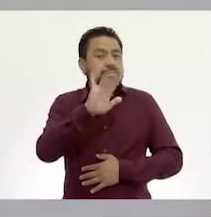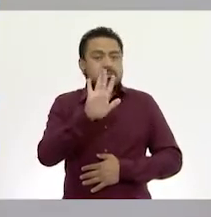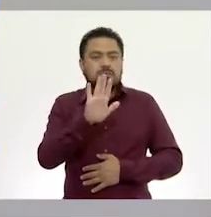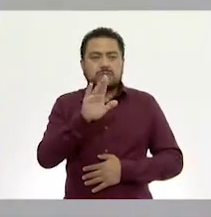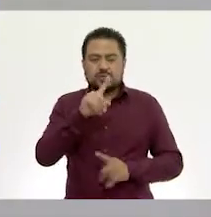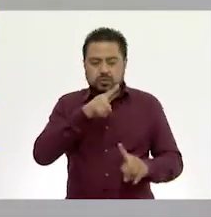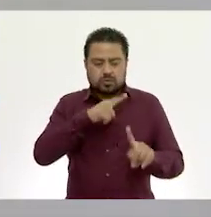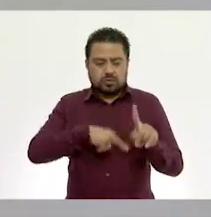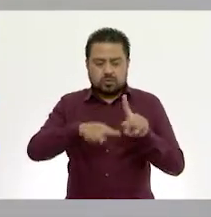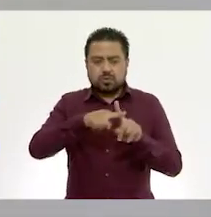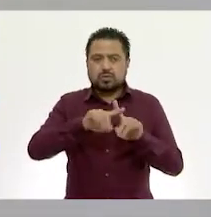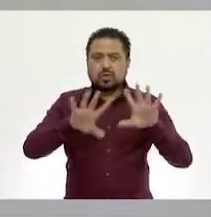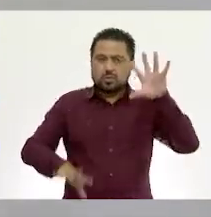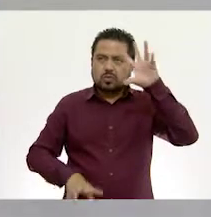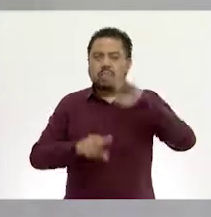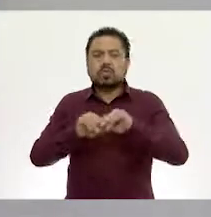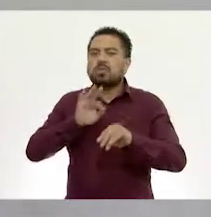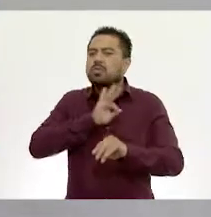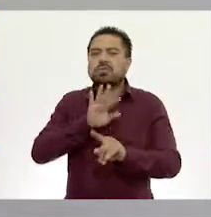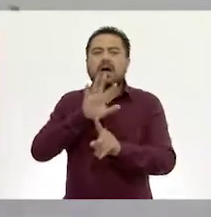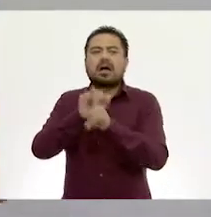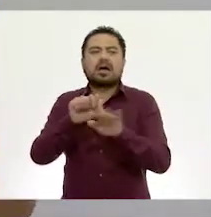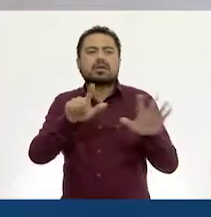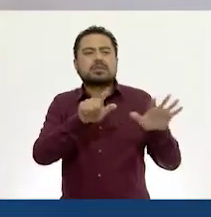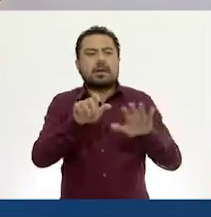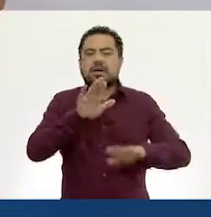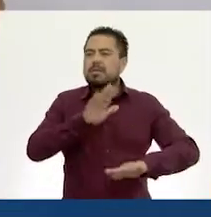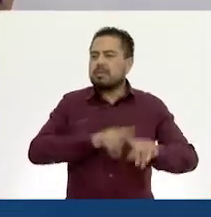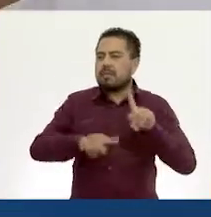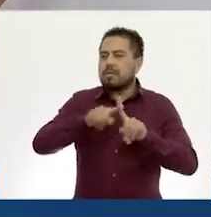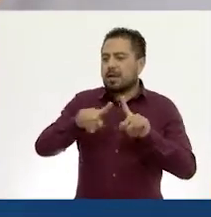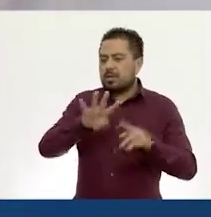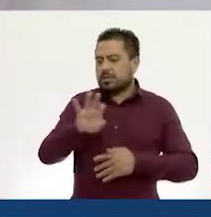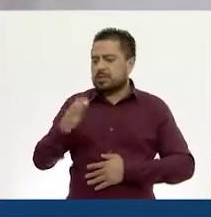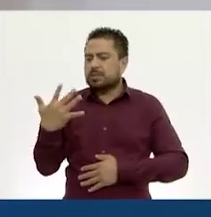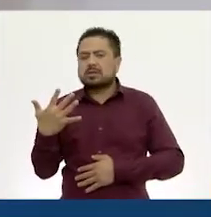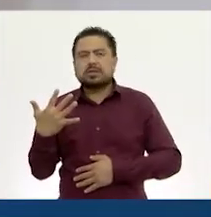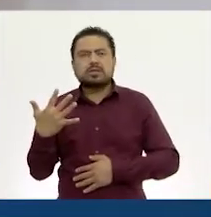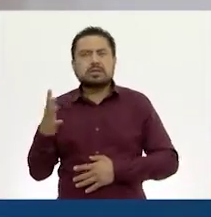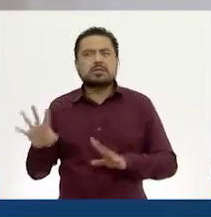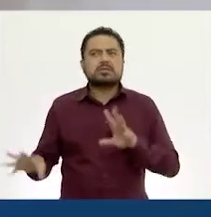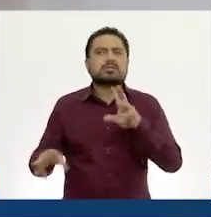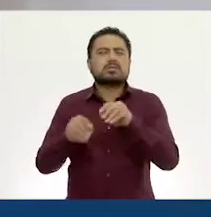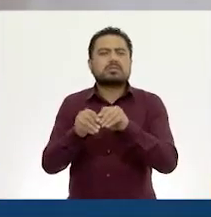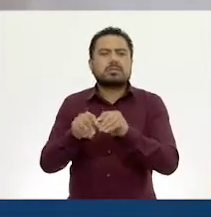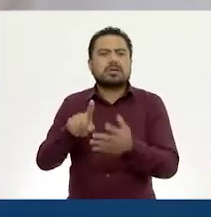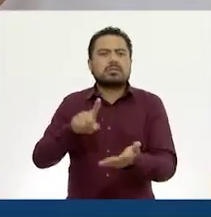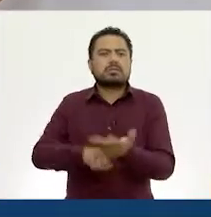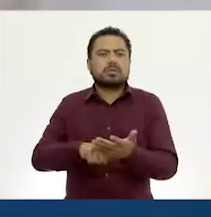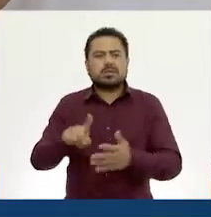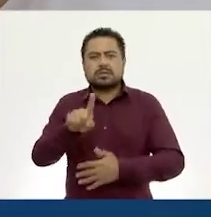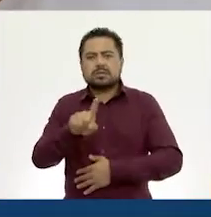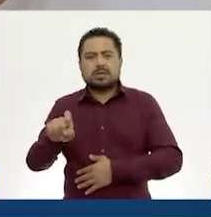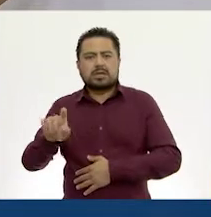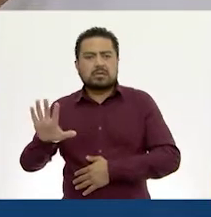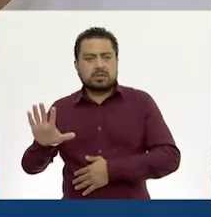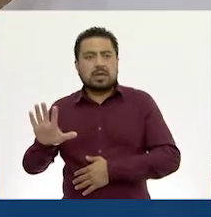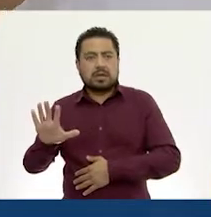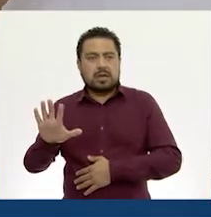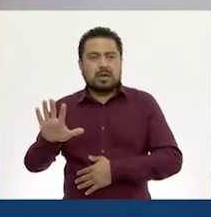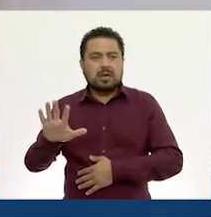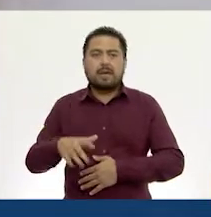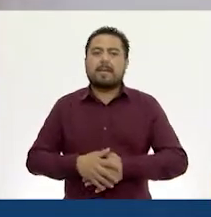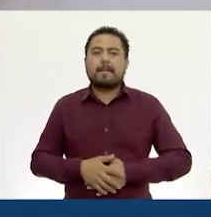suma que tú nos dijiste que pues no le iba a alcanzar, 700 más 405 nos da un total de 1,105.